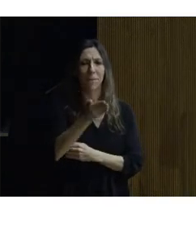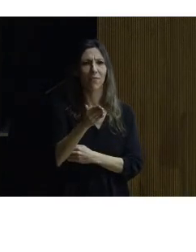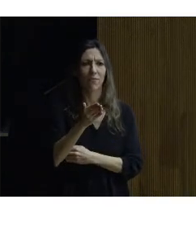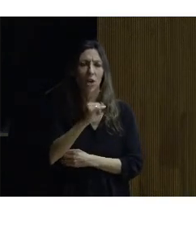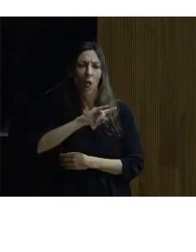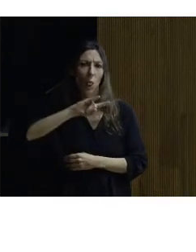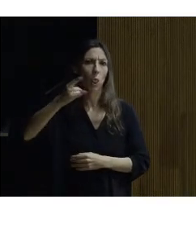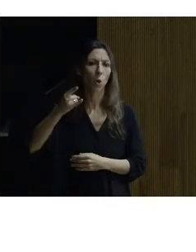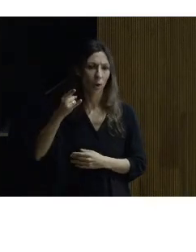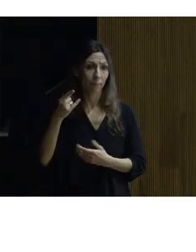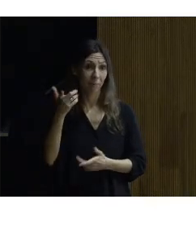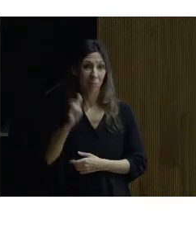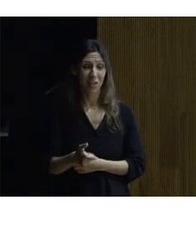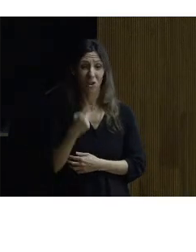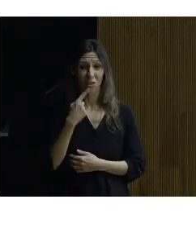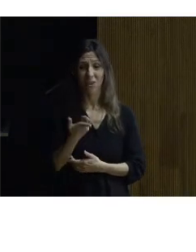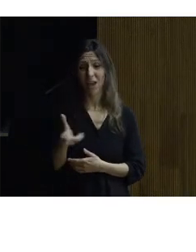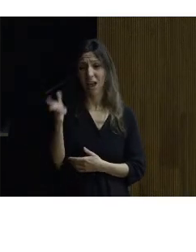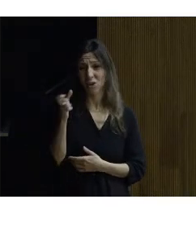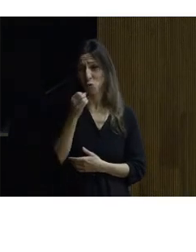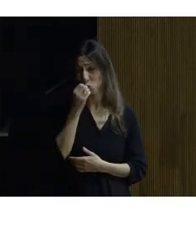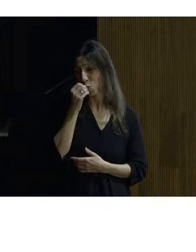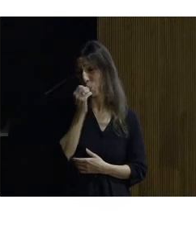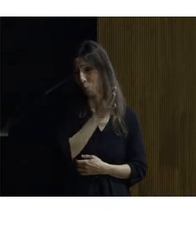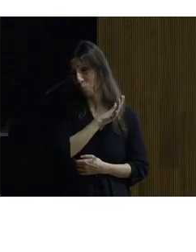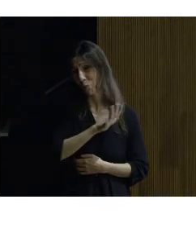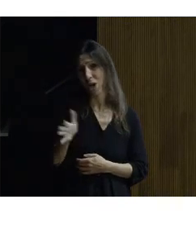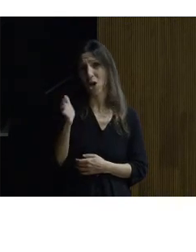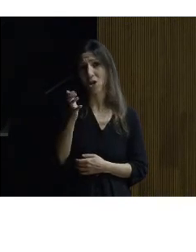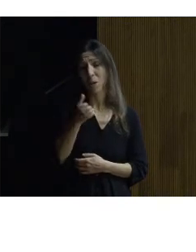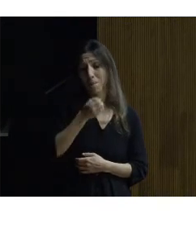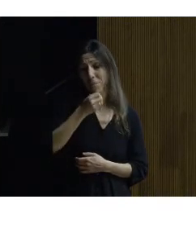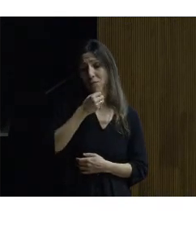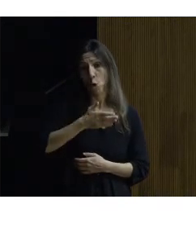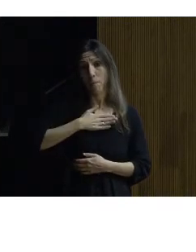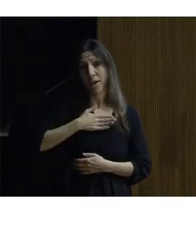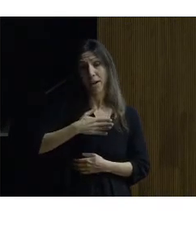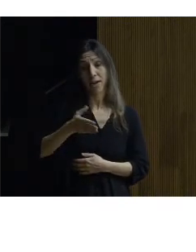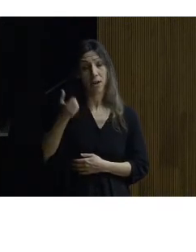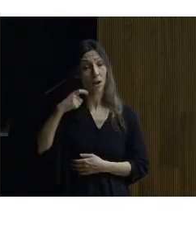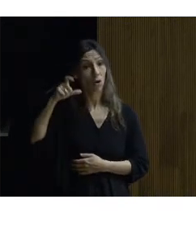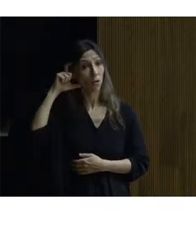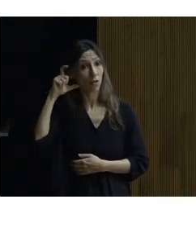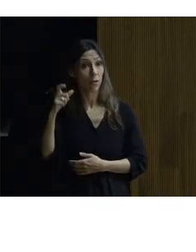de manera que la persona dice mira yo escucho mejor con el micrófono de mi prótesis que con este bucle magnético que han instalado